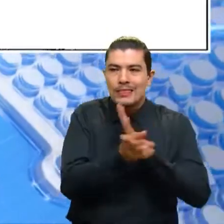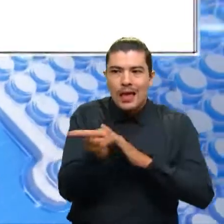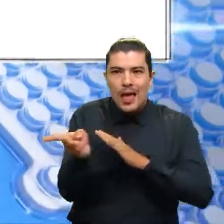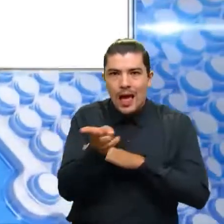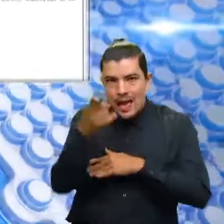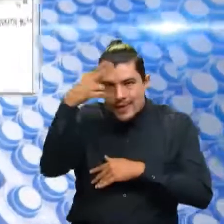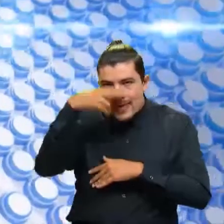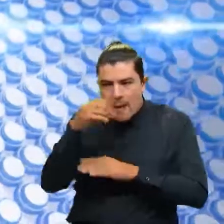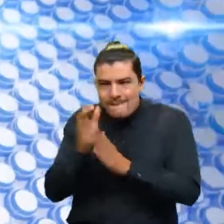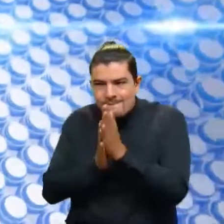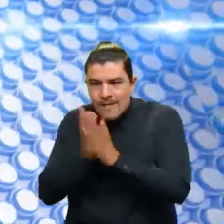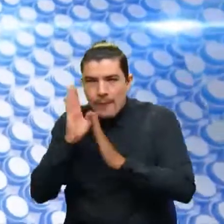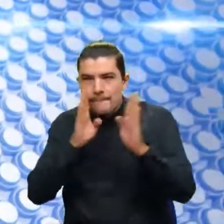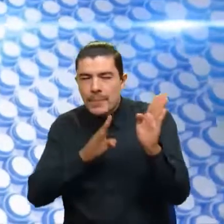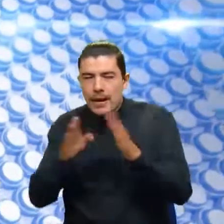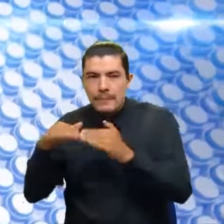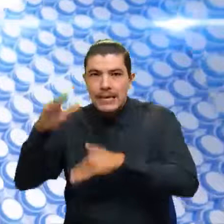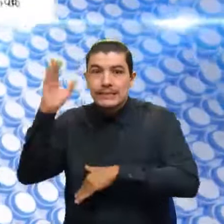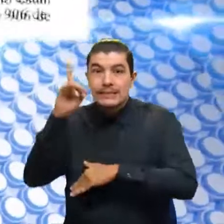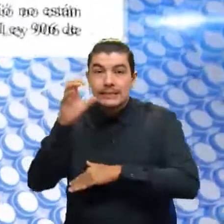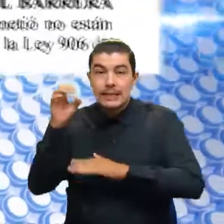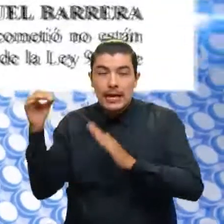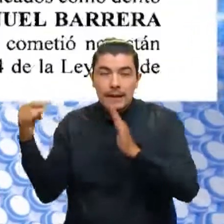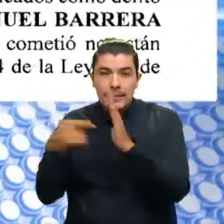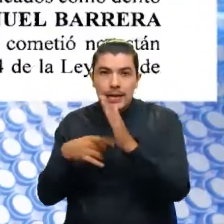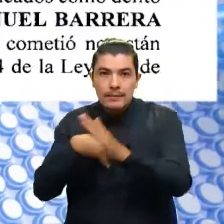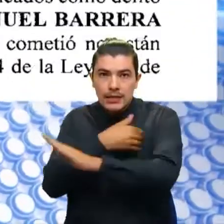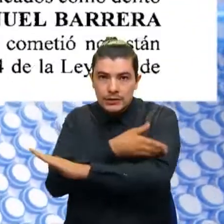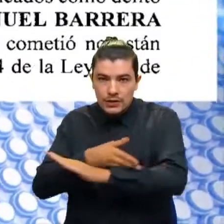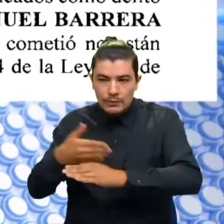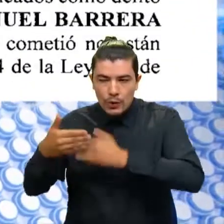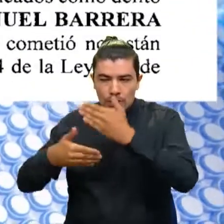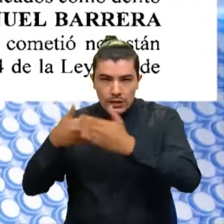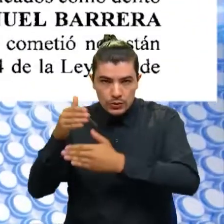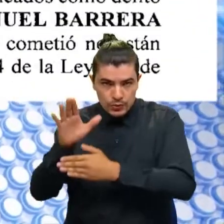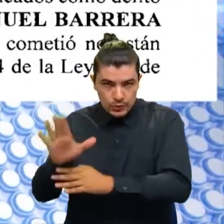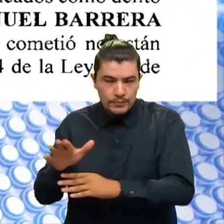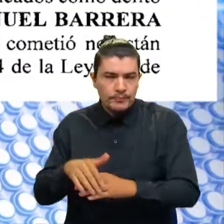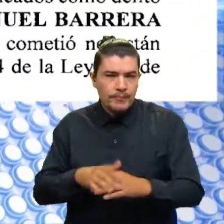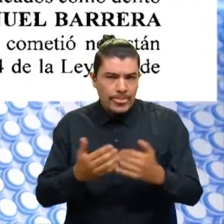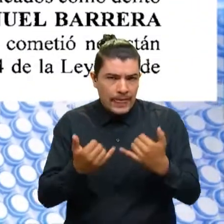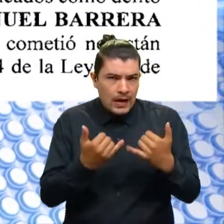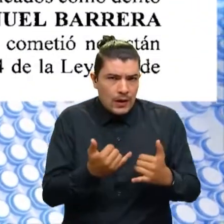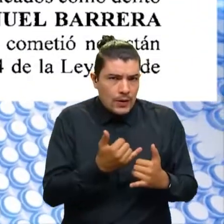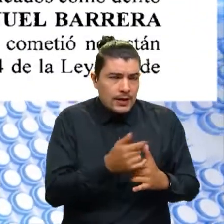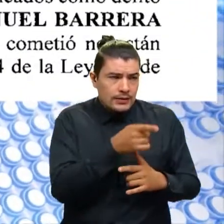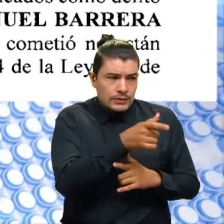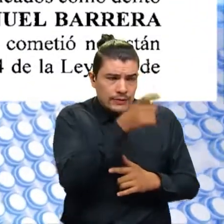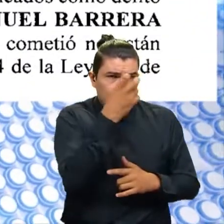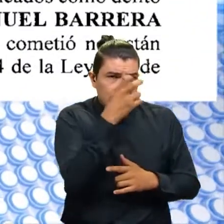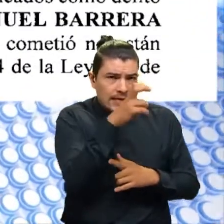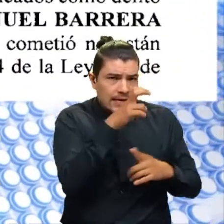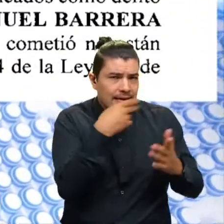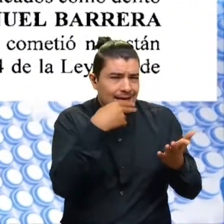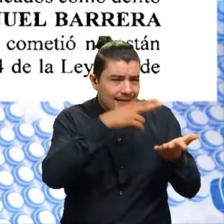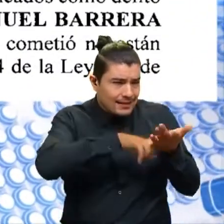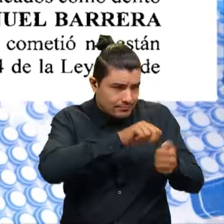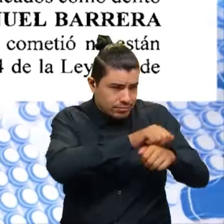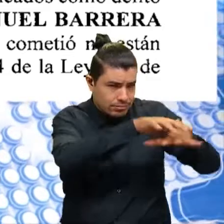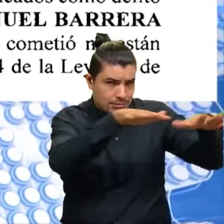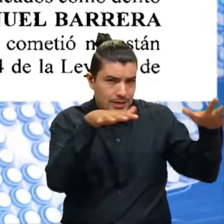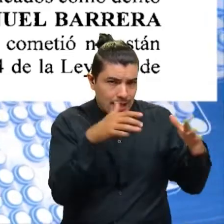de pesos. En parte de lo que resuelve la decisión que tiene este comunicado de la Fiscalía, dice que de la